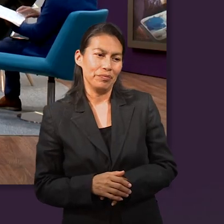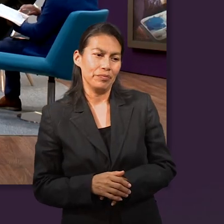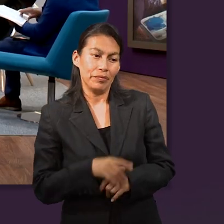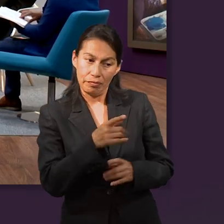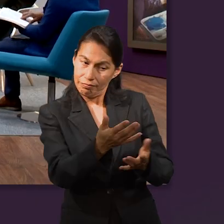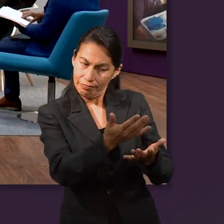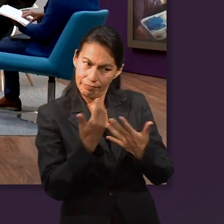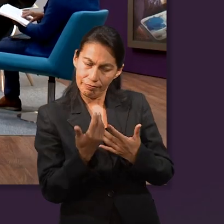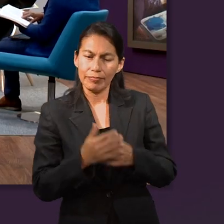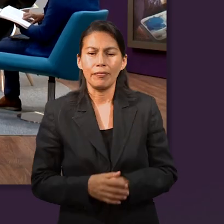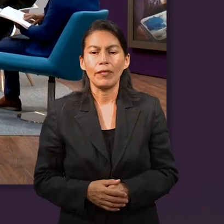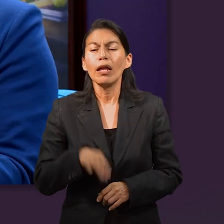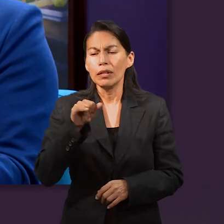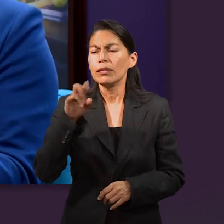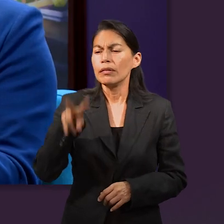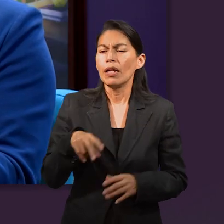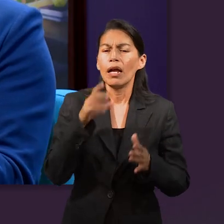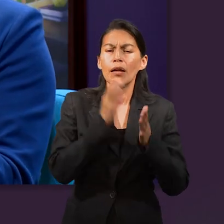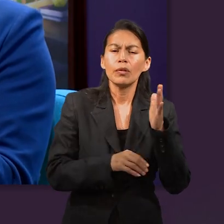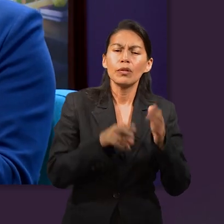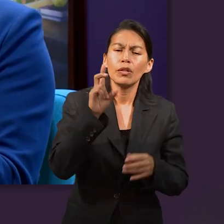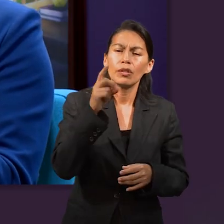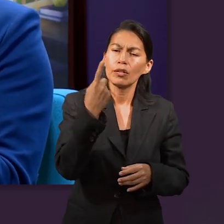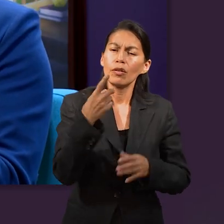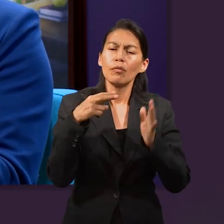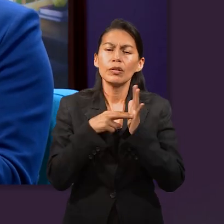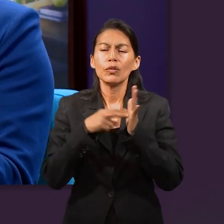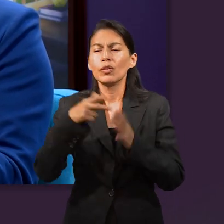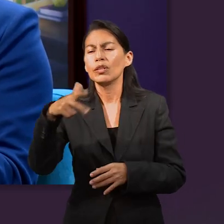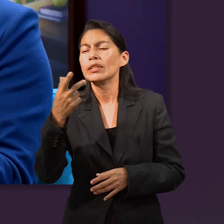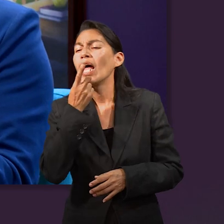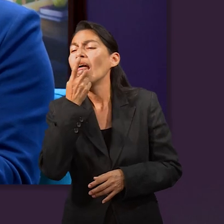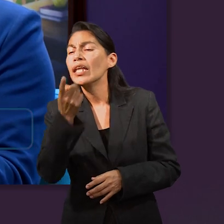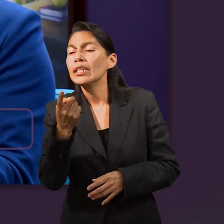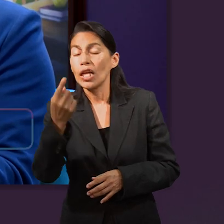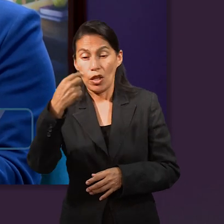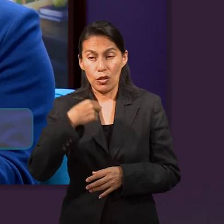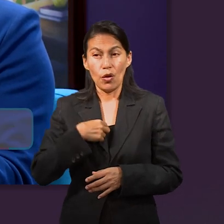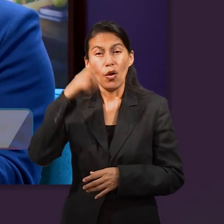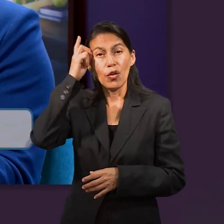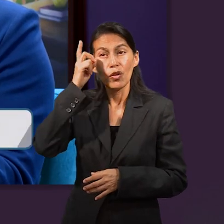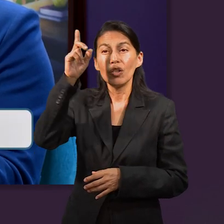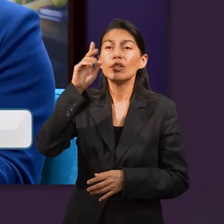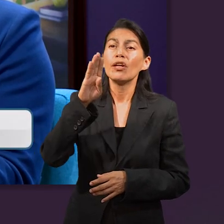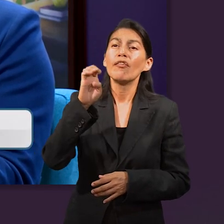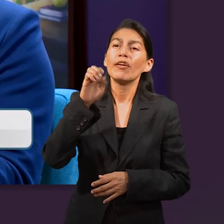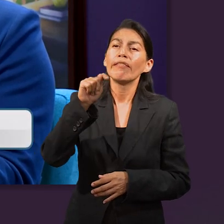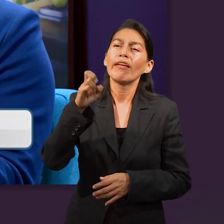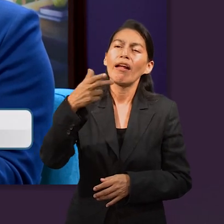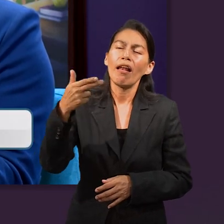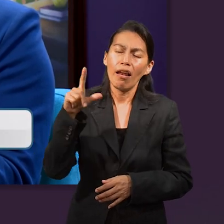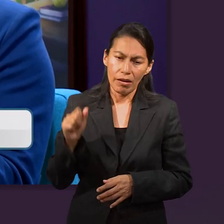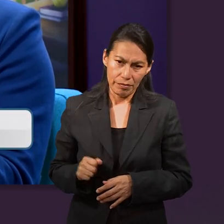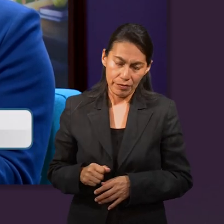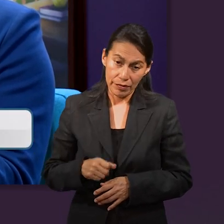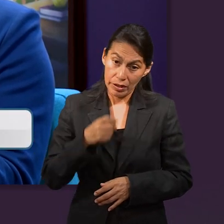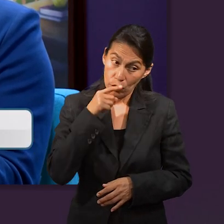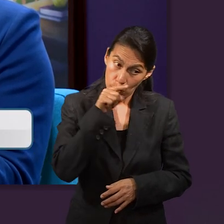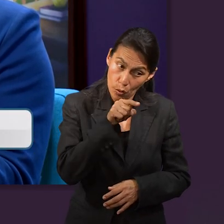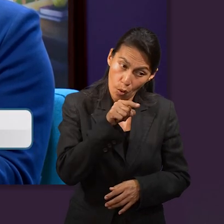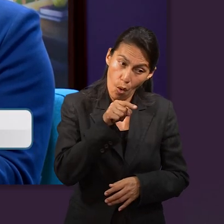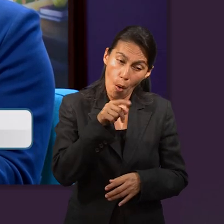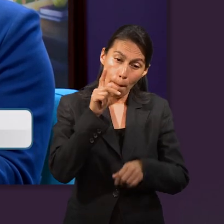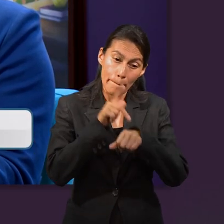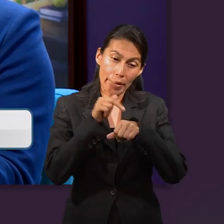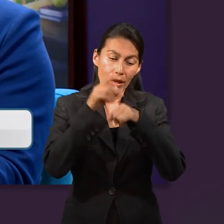cómo? Tú tenés un texto por aquí. En el capítulo 31, en el verso 13, dice, Yo soy el Dios de Betel en